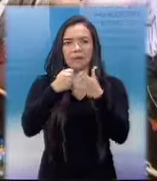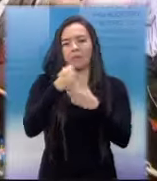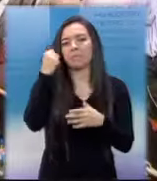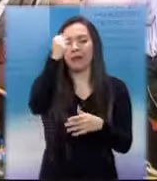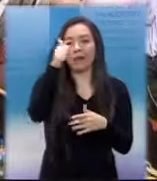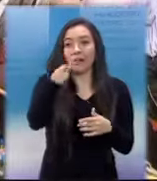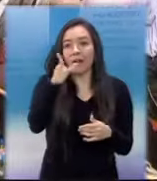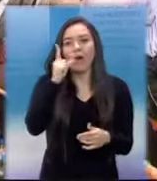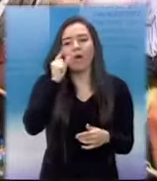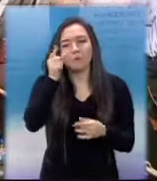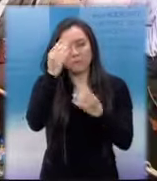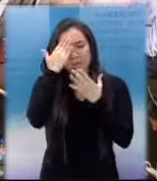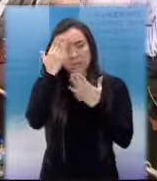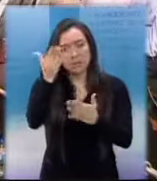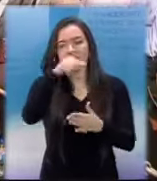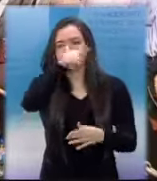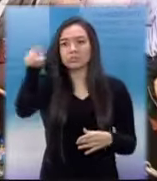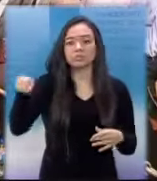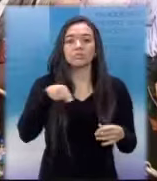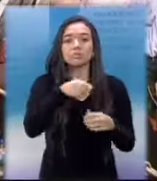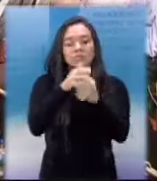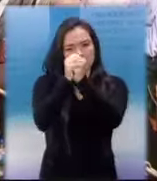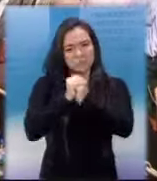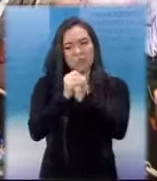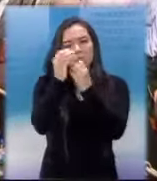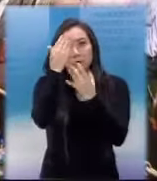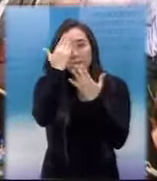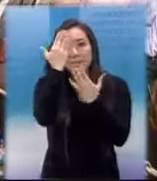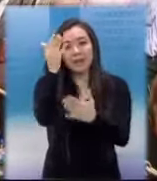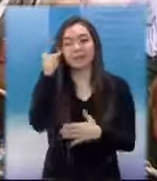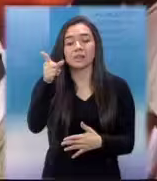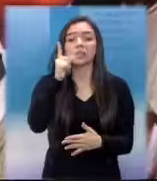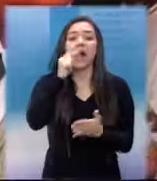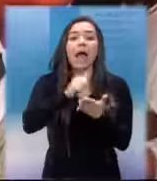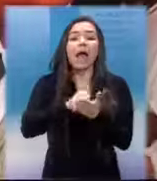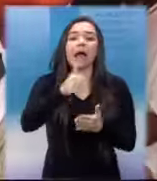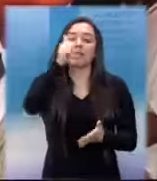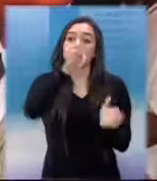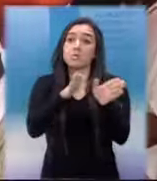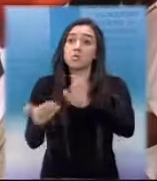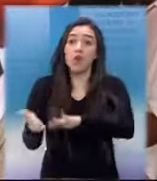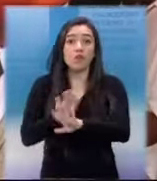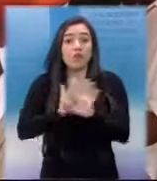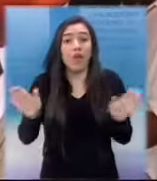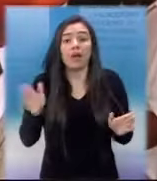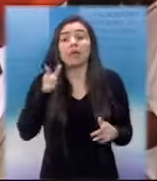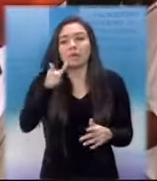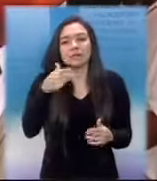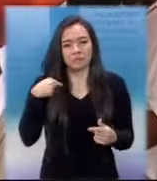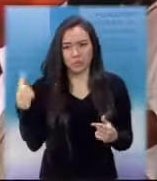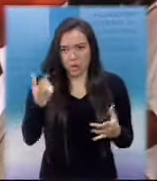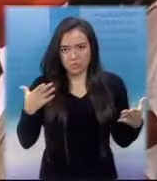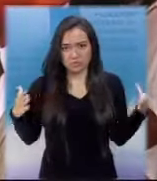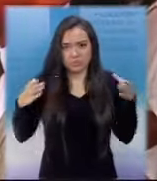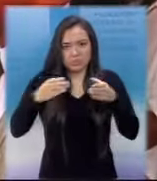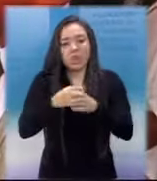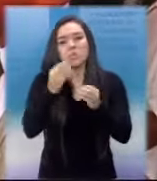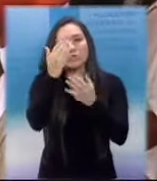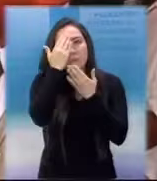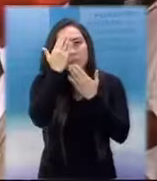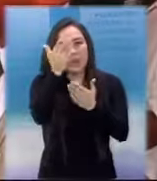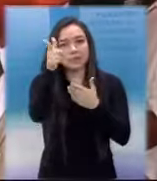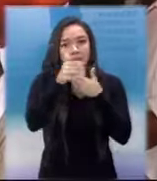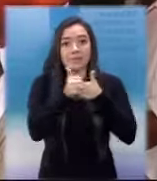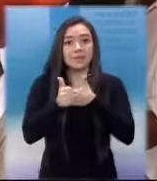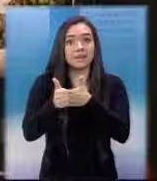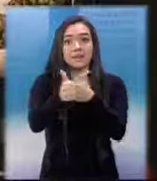templos de otras religiones elevaron sus oraciones por el alma de Mandela, dando un ejemplo en solidaridad en honor al líder